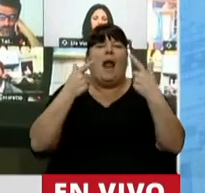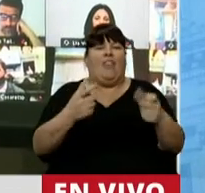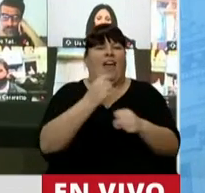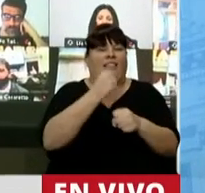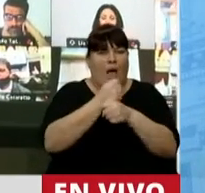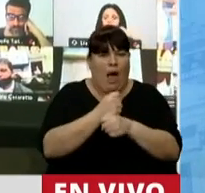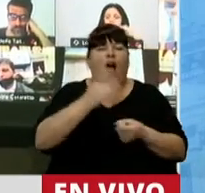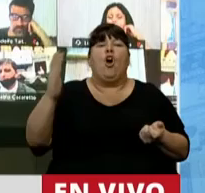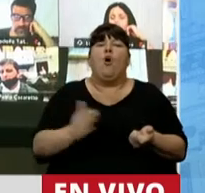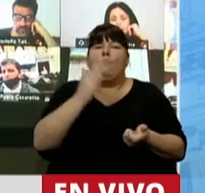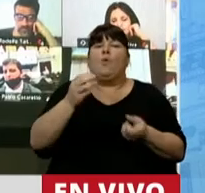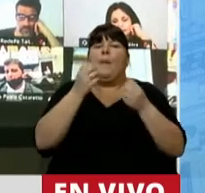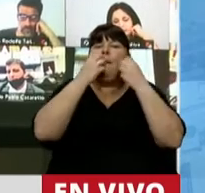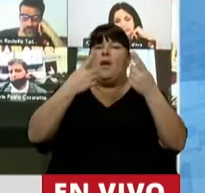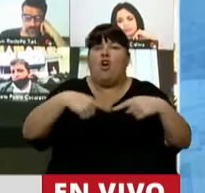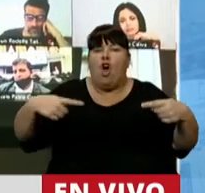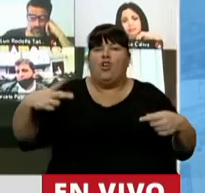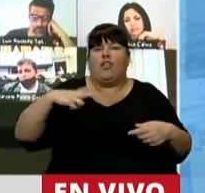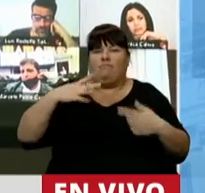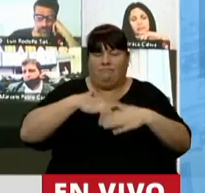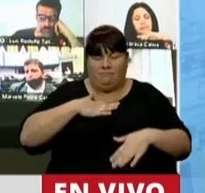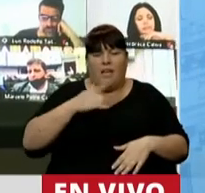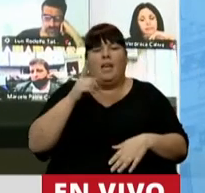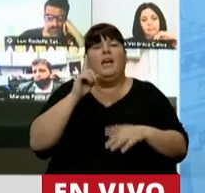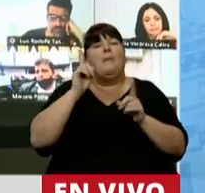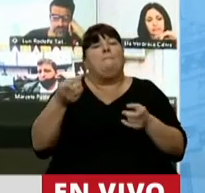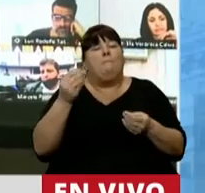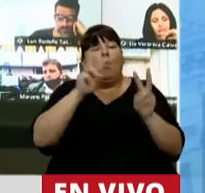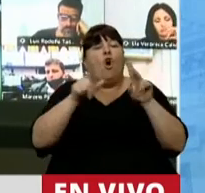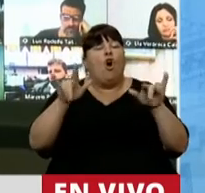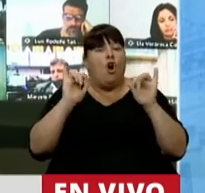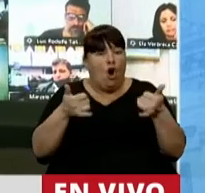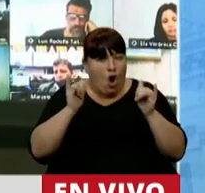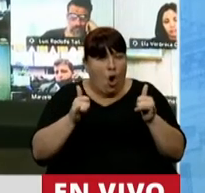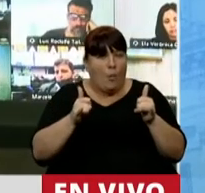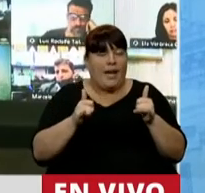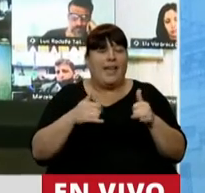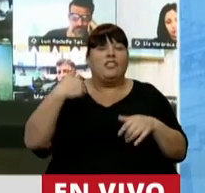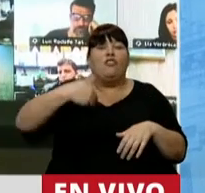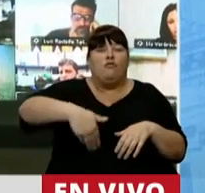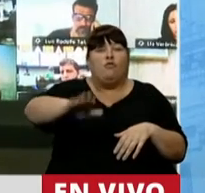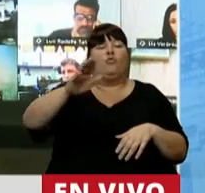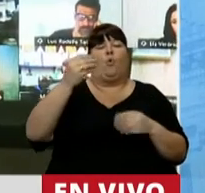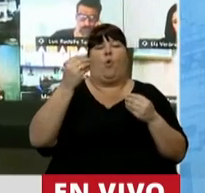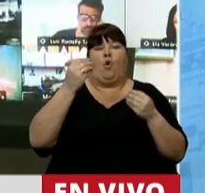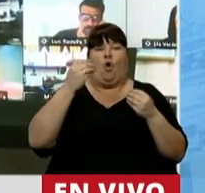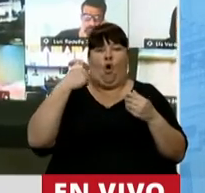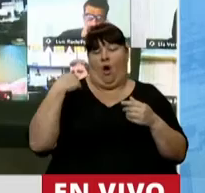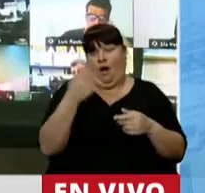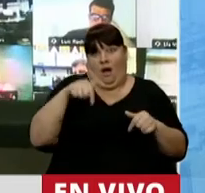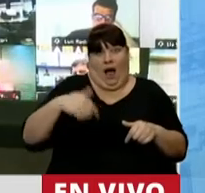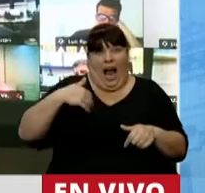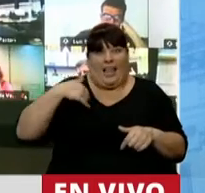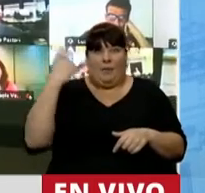trabajo y productoras de bienes y servicios, a que nuestros jóvenes tengan por venir en su, nuestro